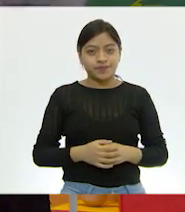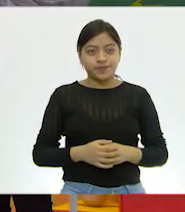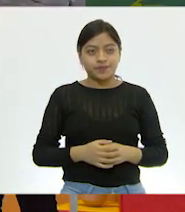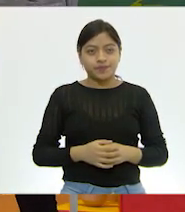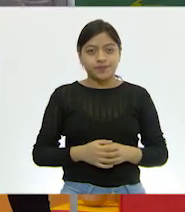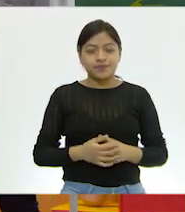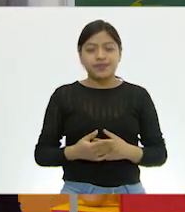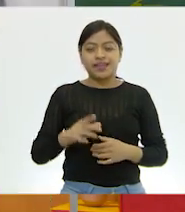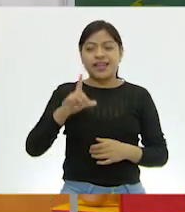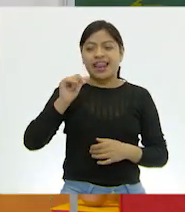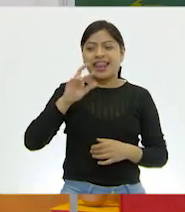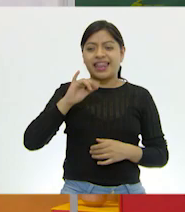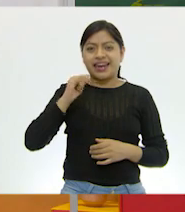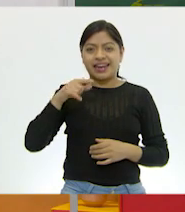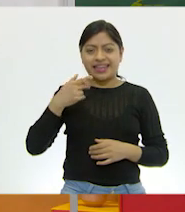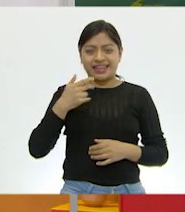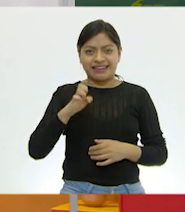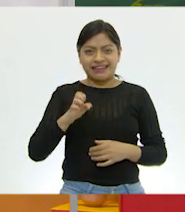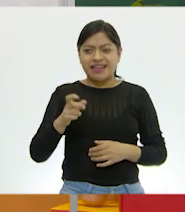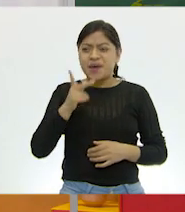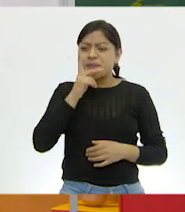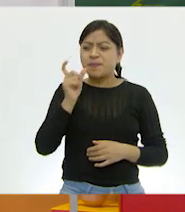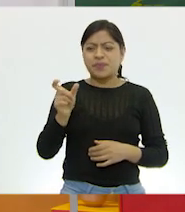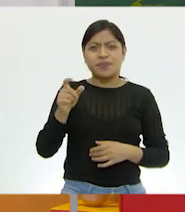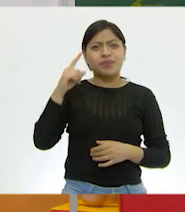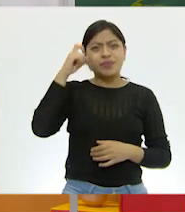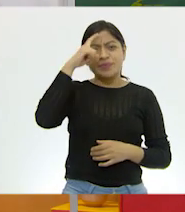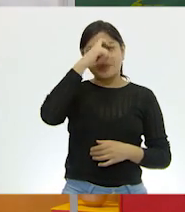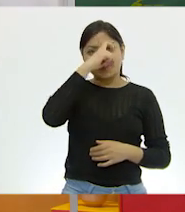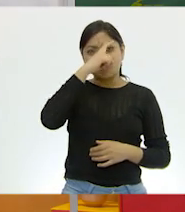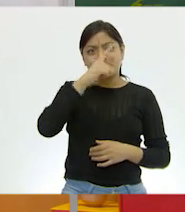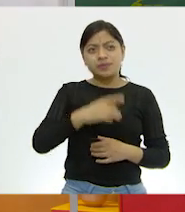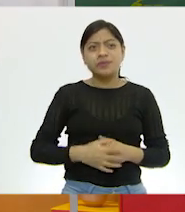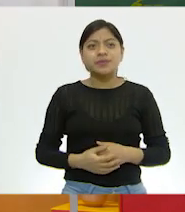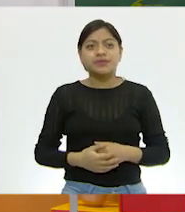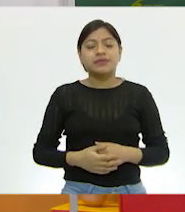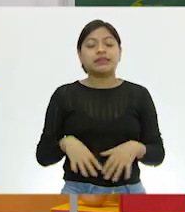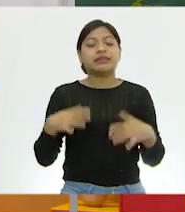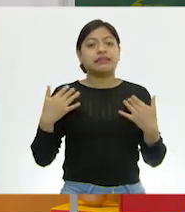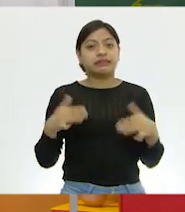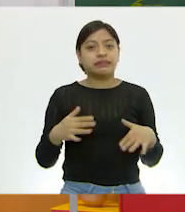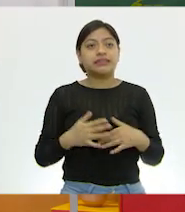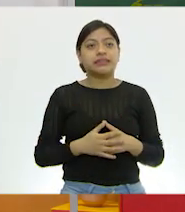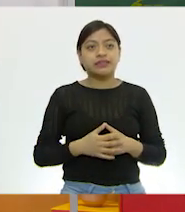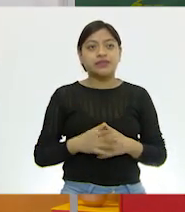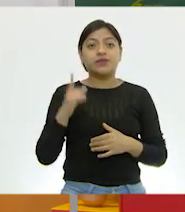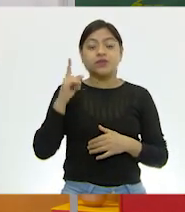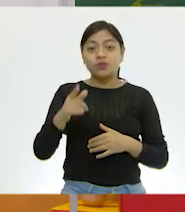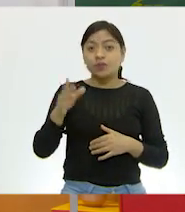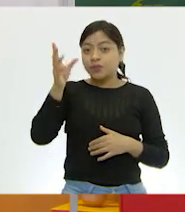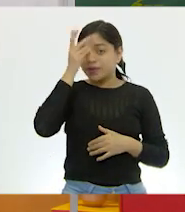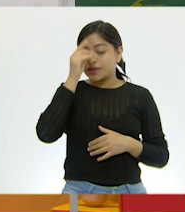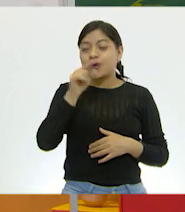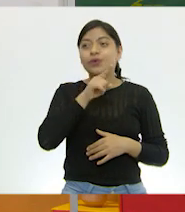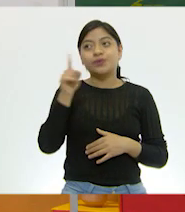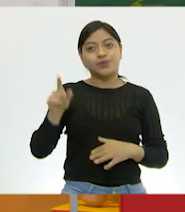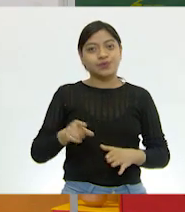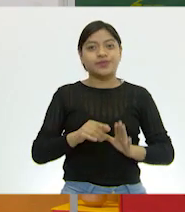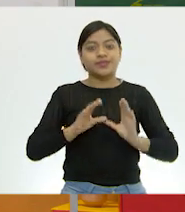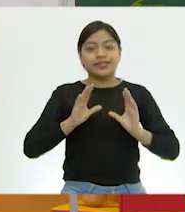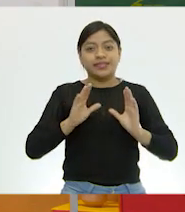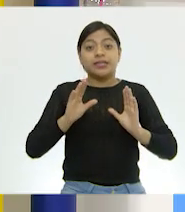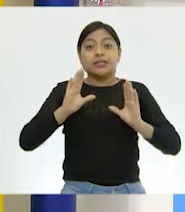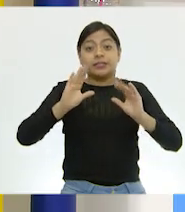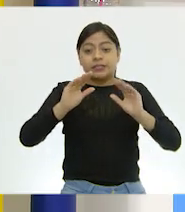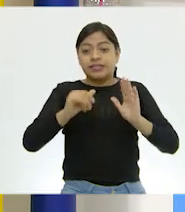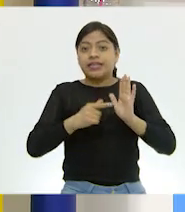narinje, si me acuerdo bien. esa es una palabra complicada. Entonces, qué bueno que la reconoces y así vas a ayudar a las niñas y a los niños para